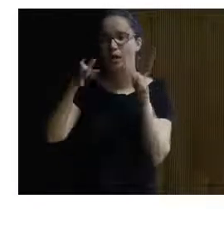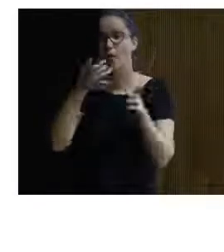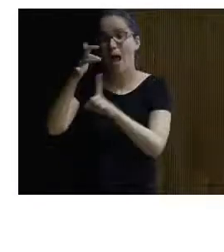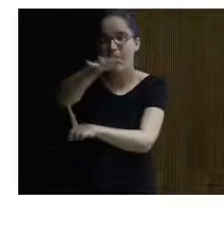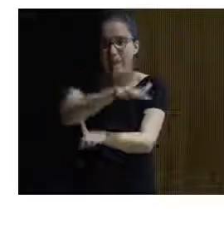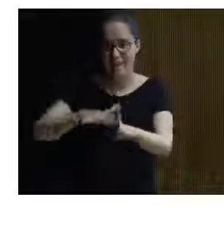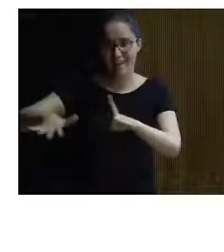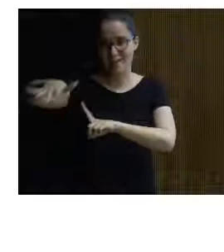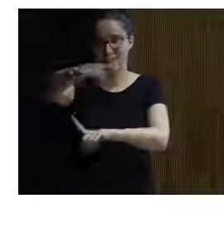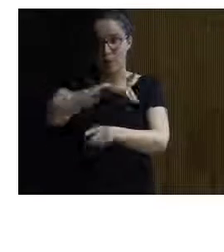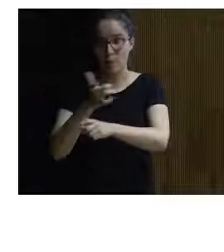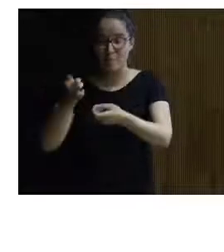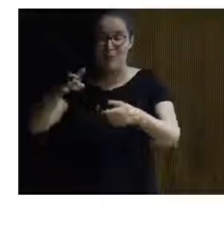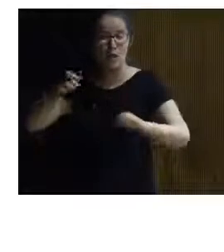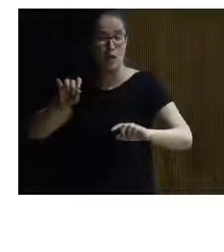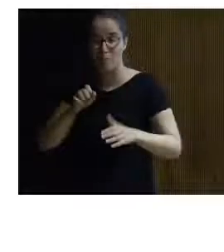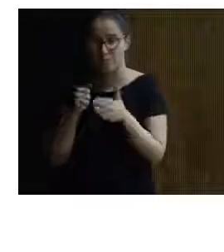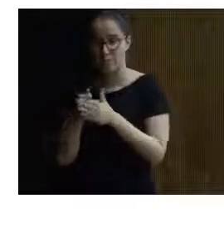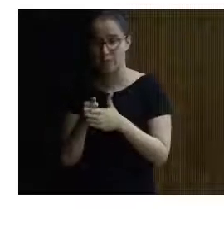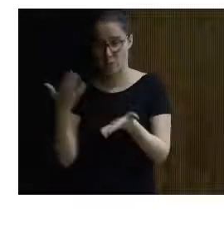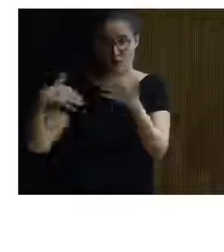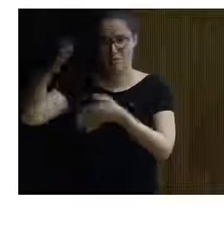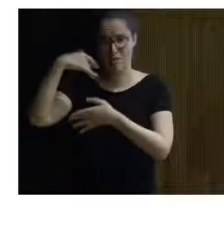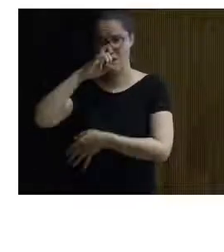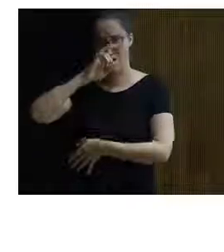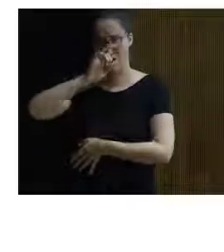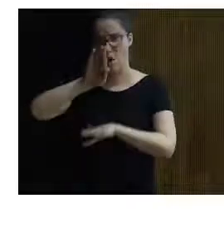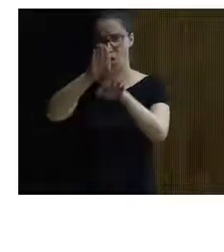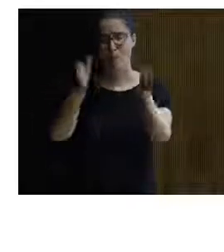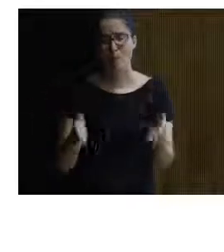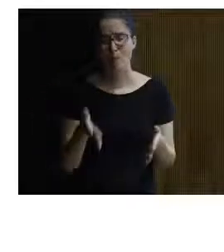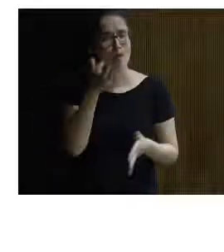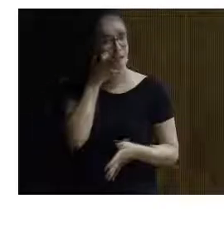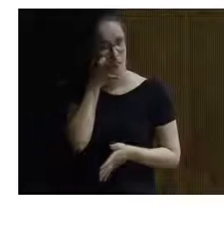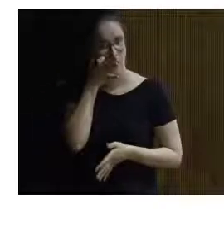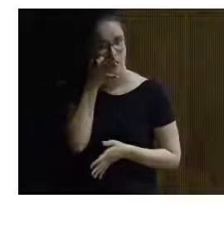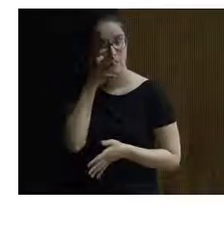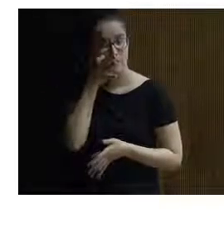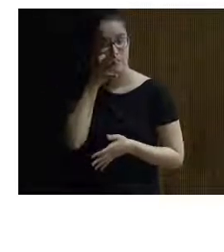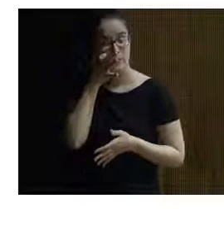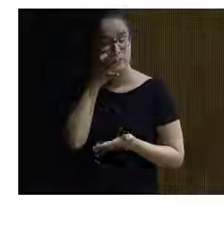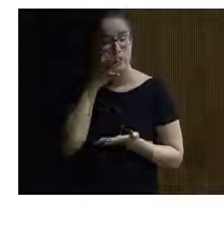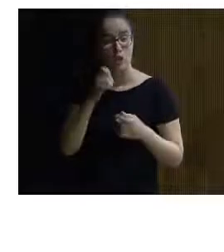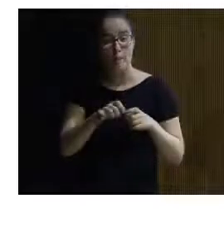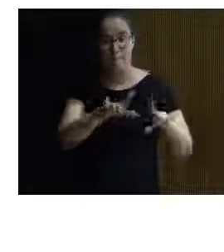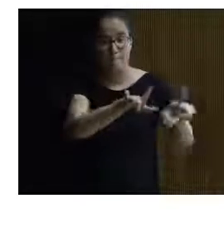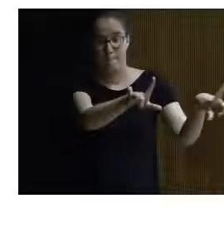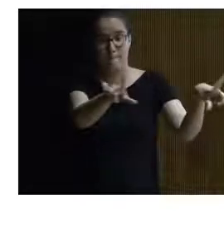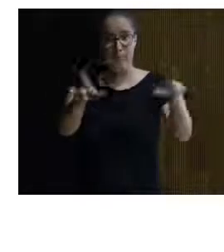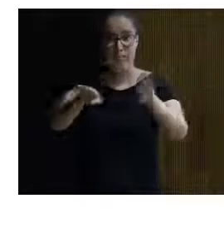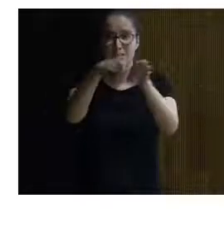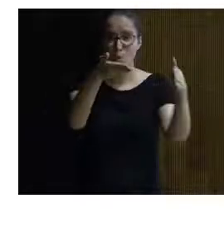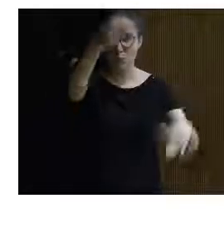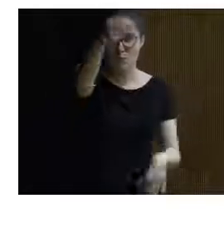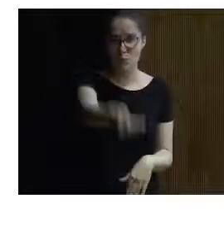que es el entorno lo más parecido a lo que a lo que podría ser una cueva una cueva original y en él tenemos paneles de cuevas muy